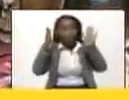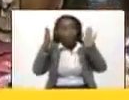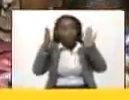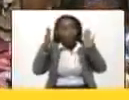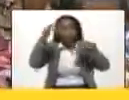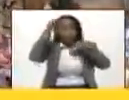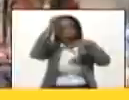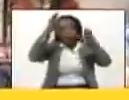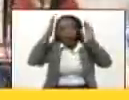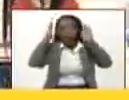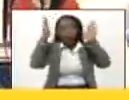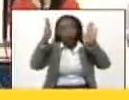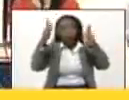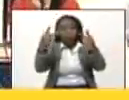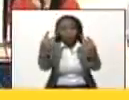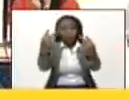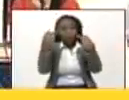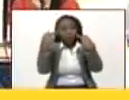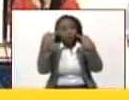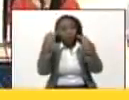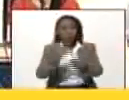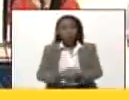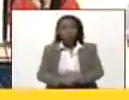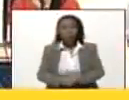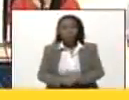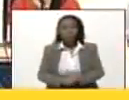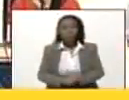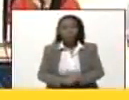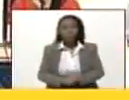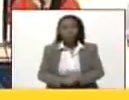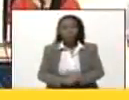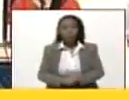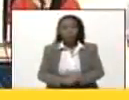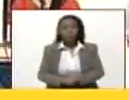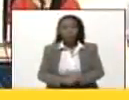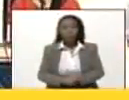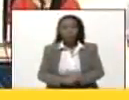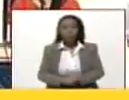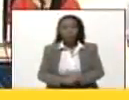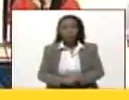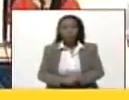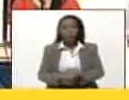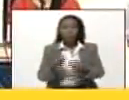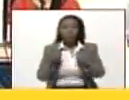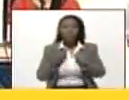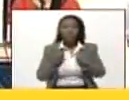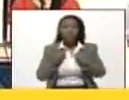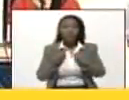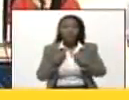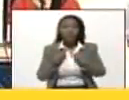15.000 años vivíamos